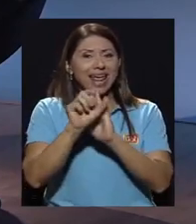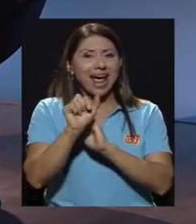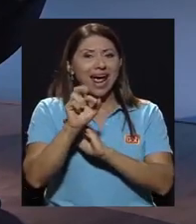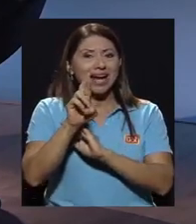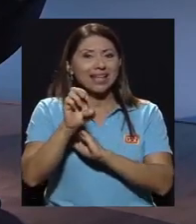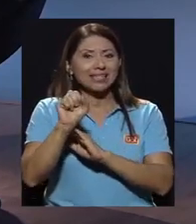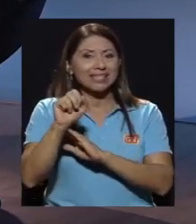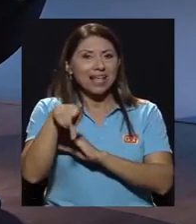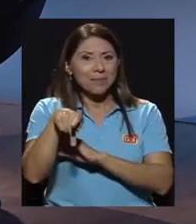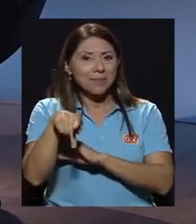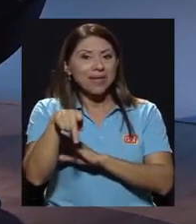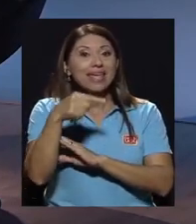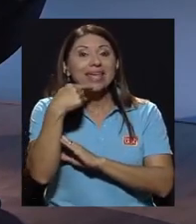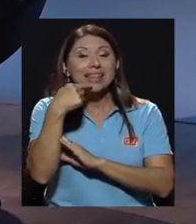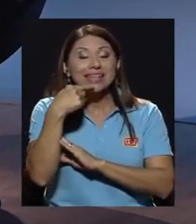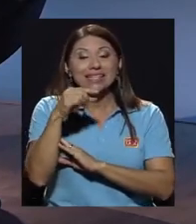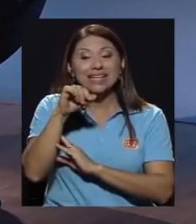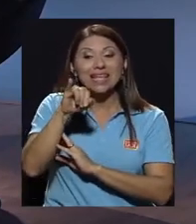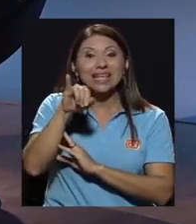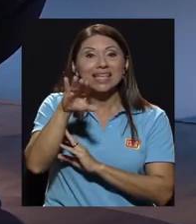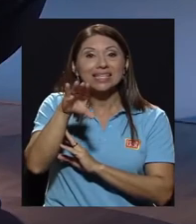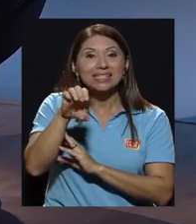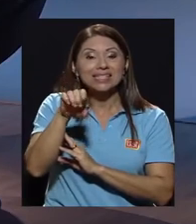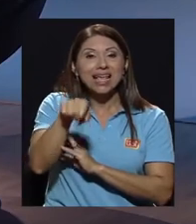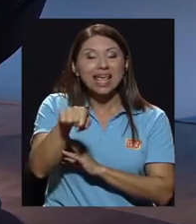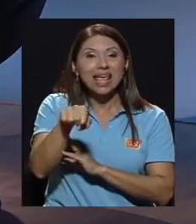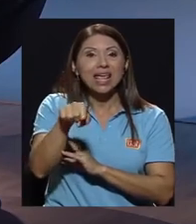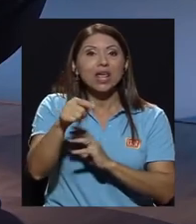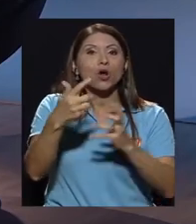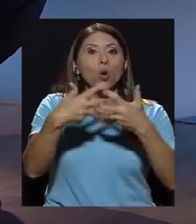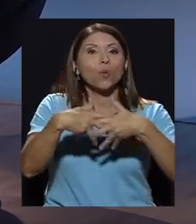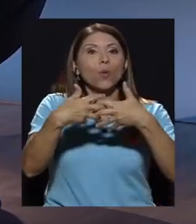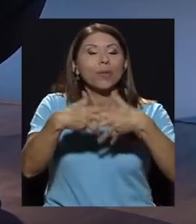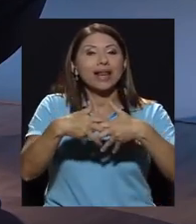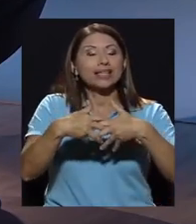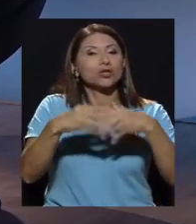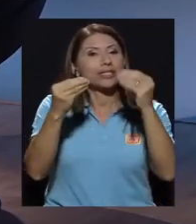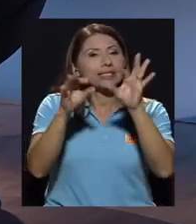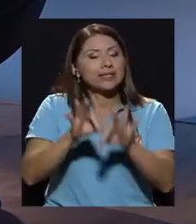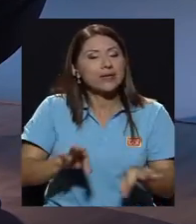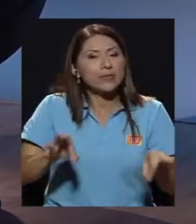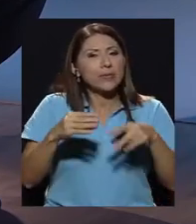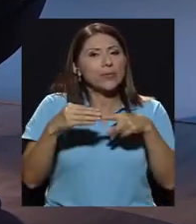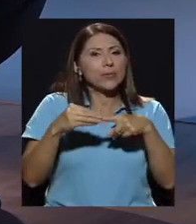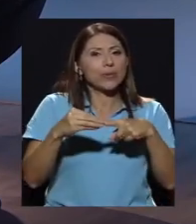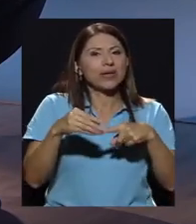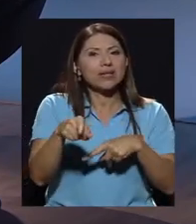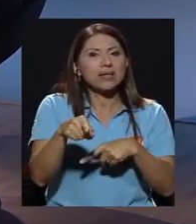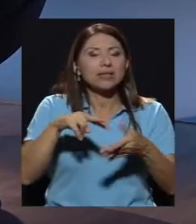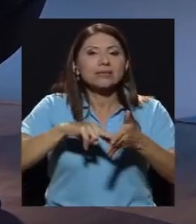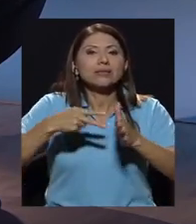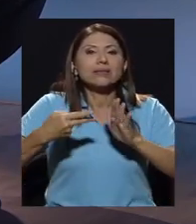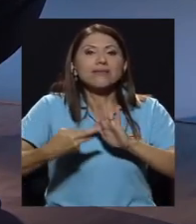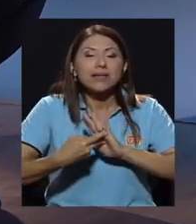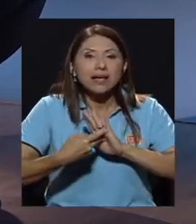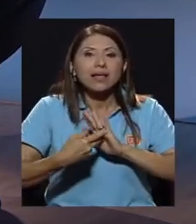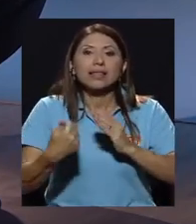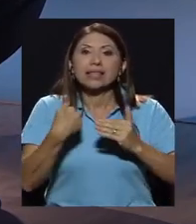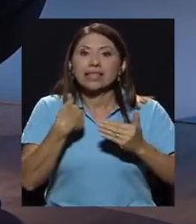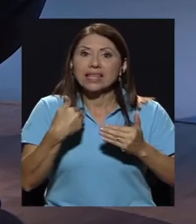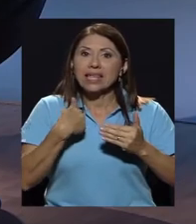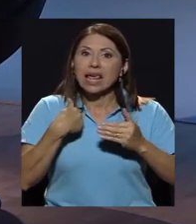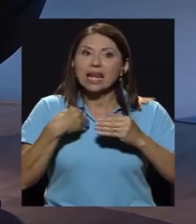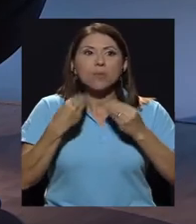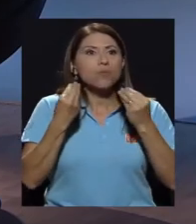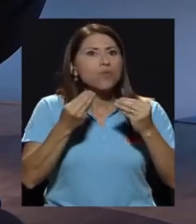precisamente que consideran al ICE como operadores de peso significativo ¿qué quiere decir esto? que tiene amplia